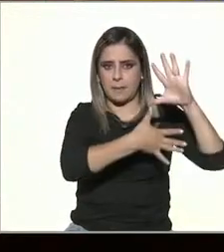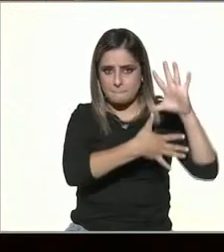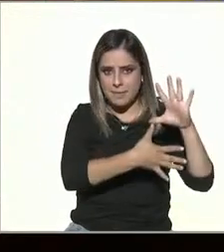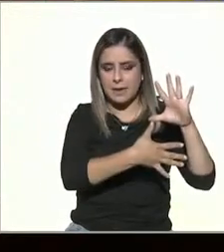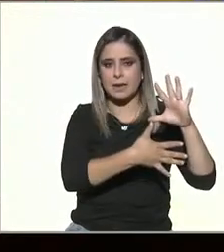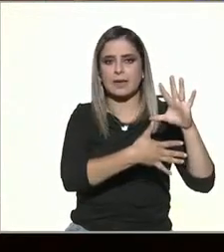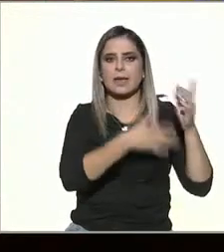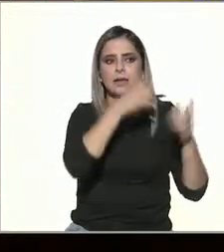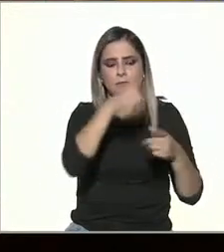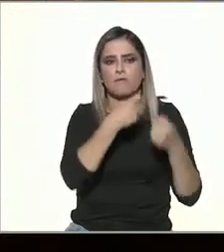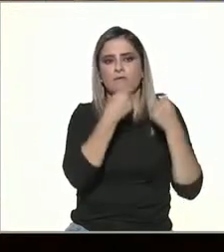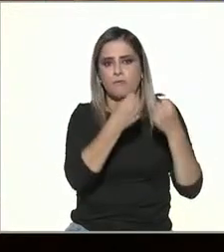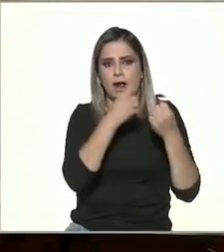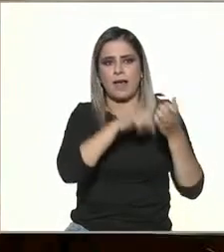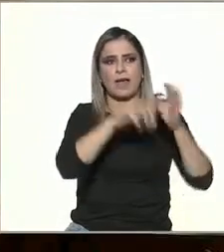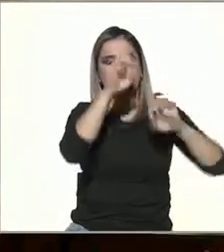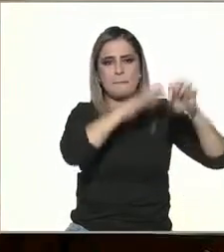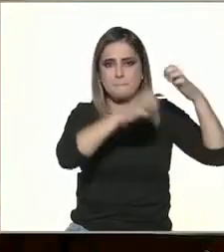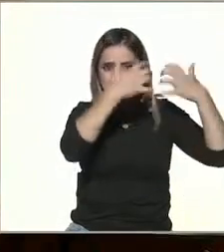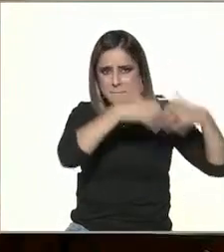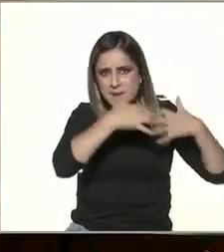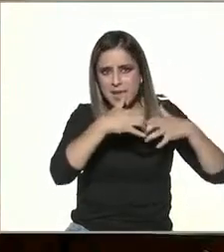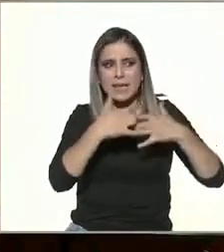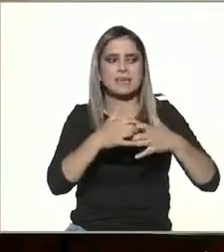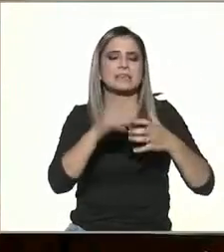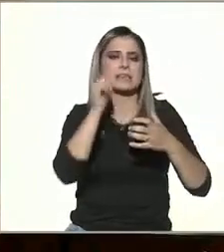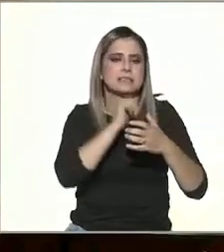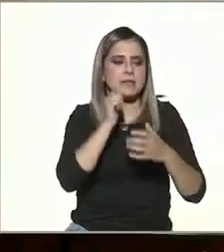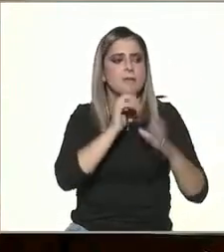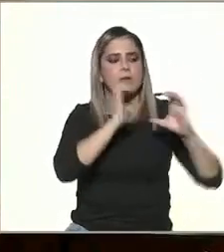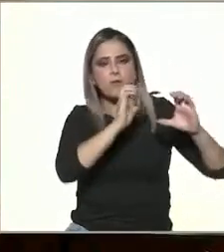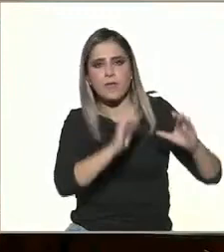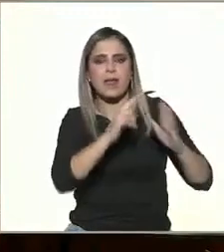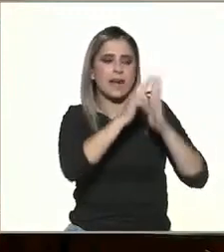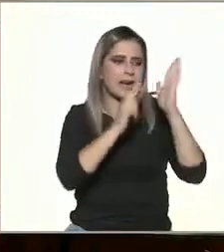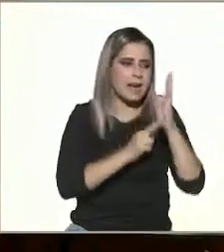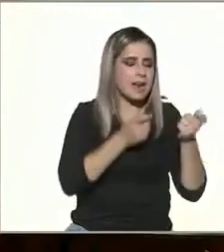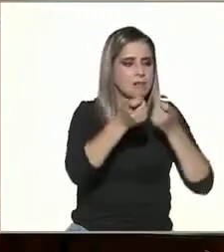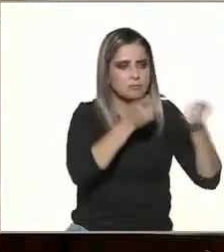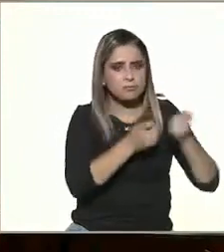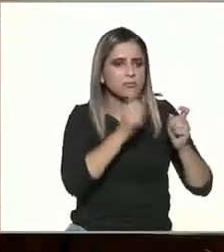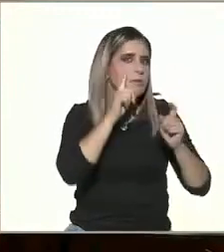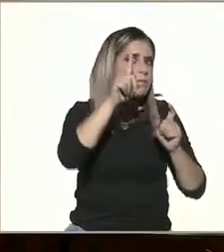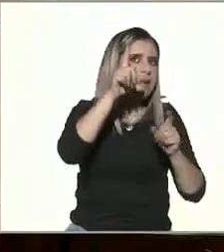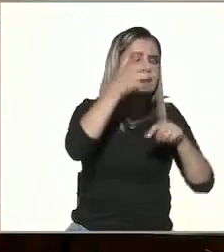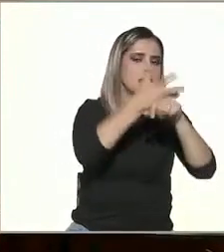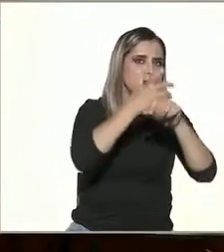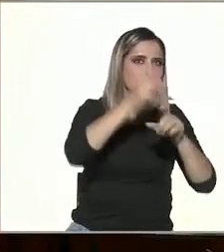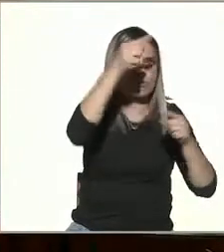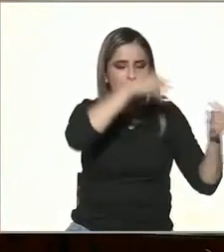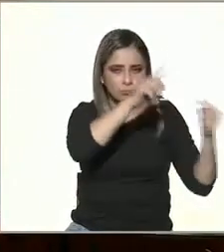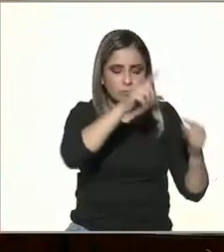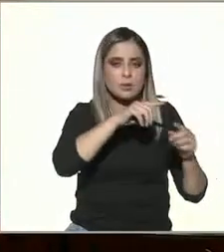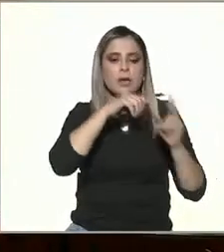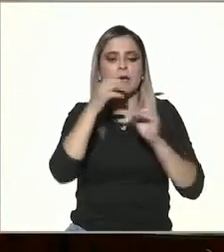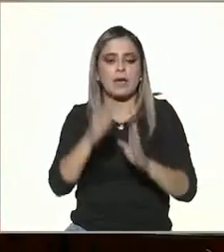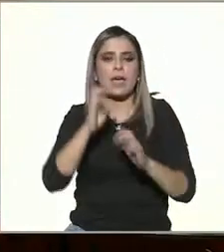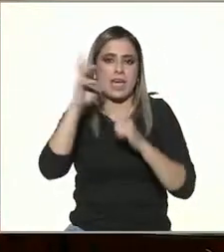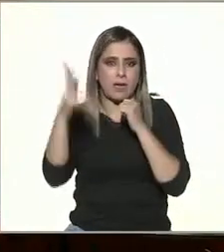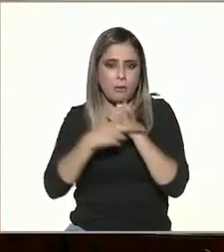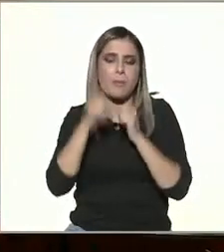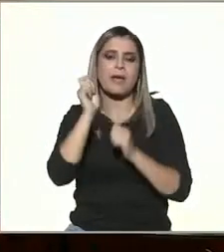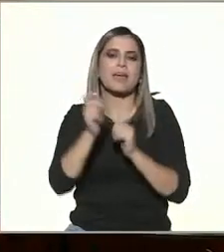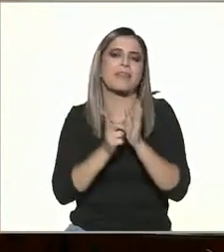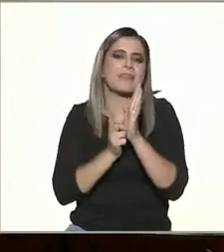dependencia muy fuerte hacia las empresas estamos en un bloque donde estamos muy cercano a lo que hace Estados Unidos en Europa son los derechos individuales